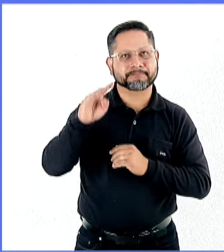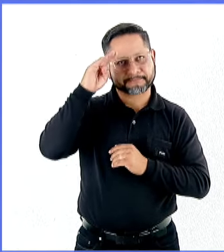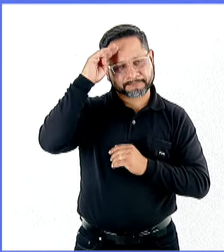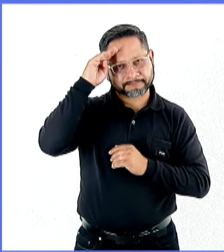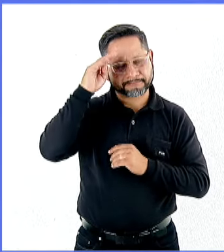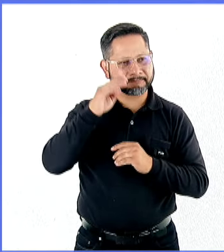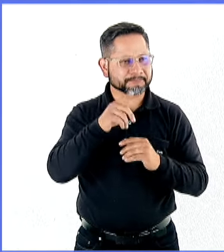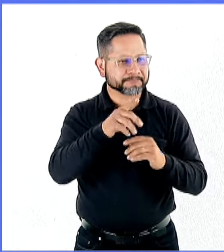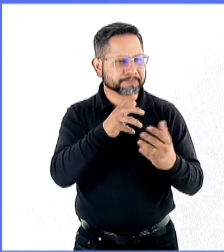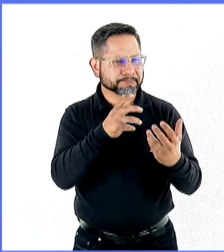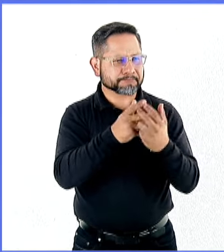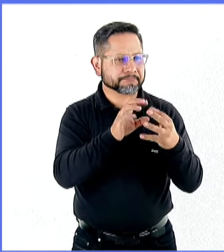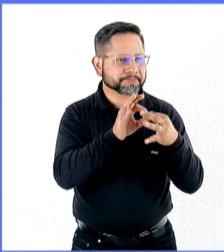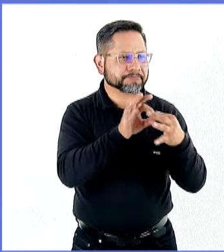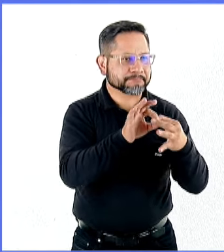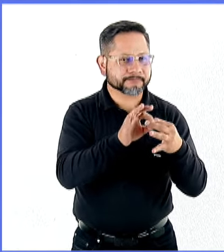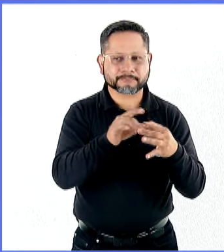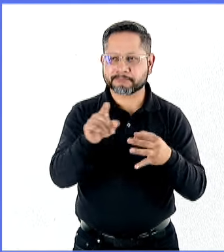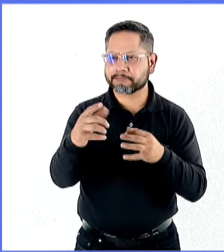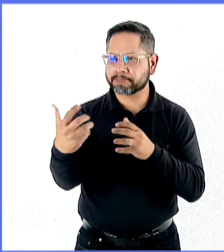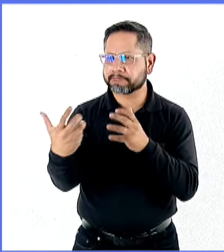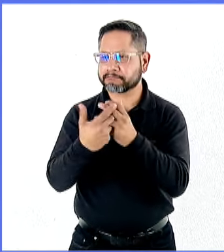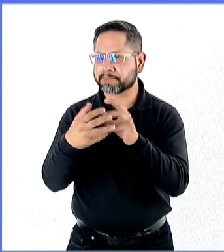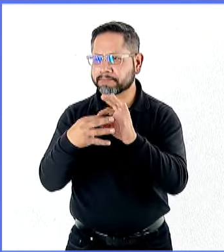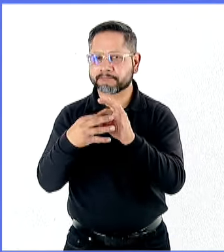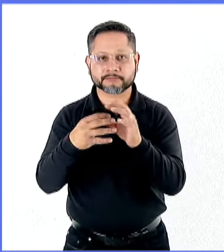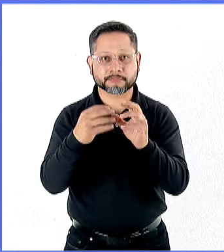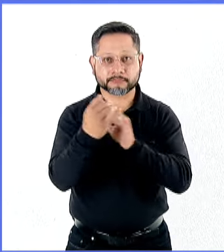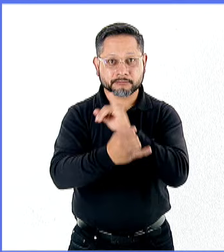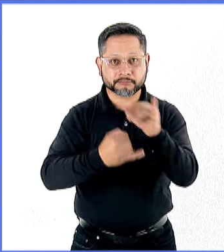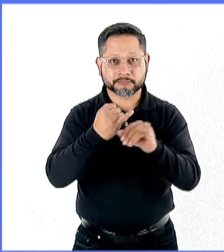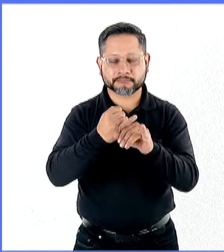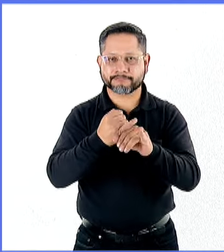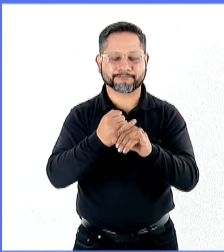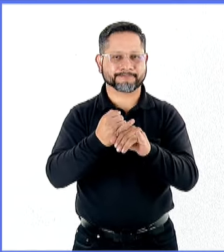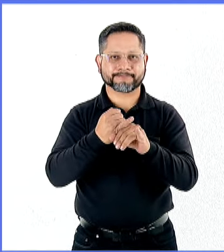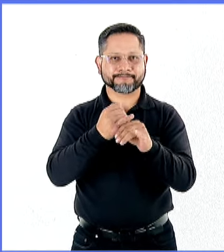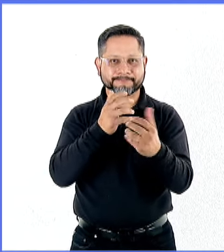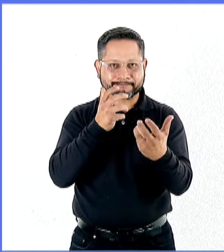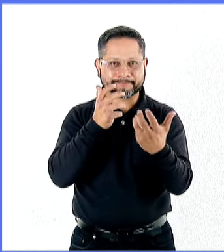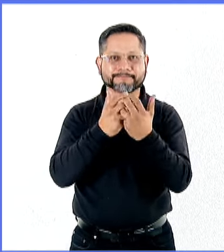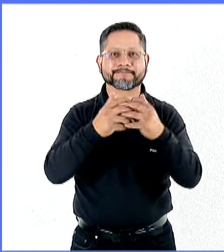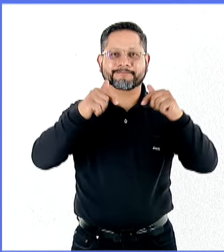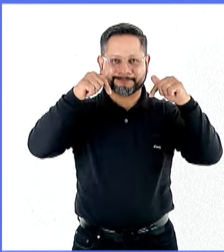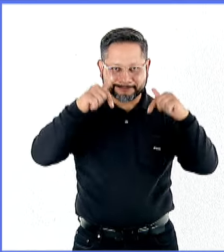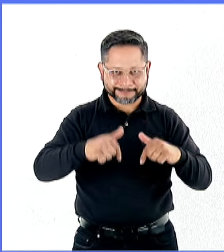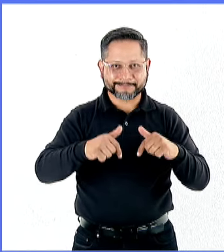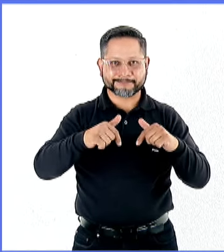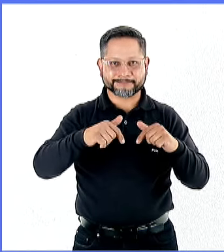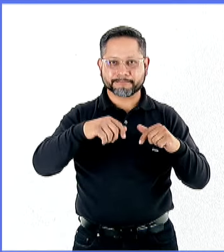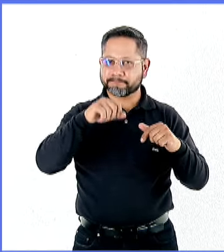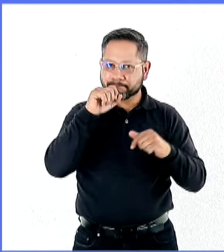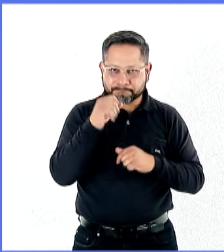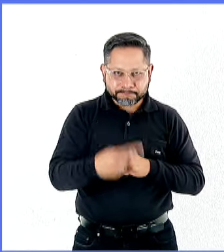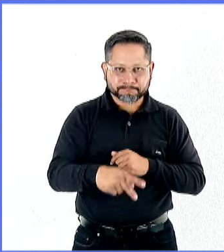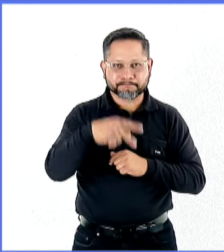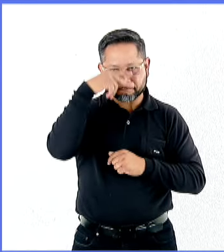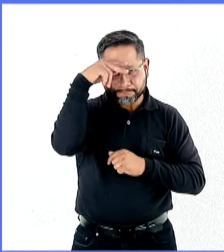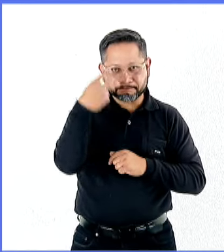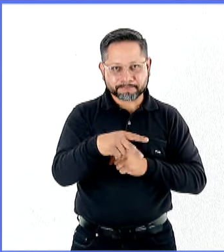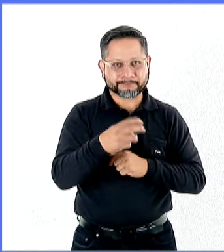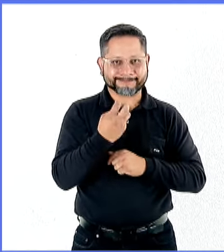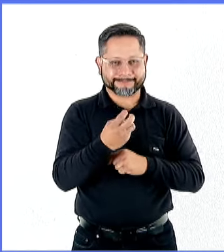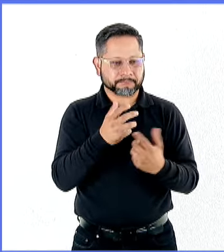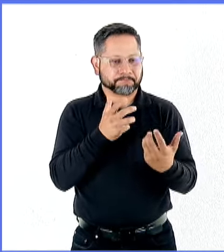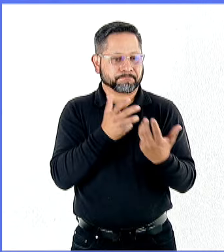engranaje productivo con las cadenas internacionales, sino lograr un engranaje con las cadenas locales de producción. Eso podría